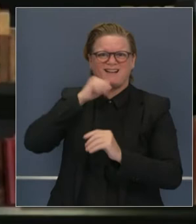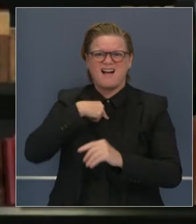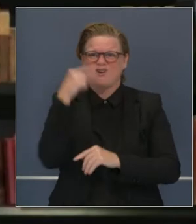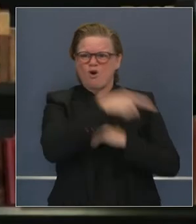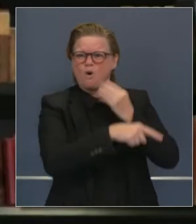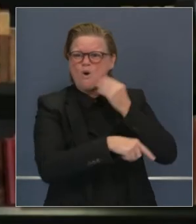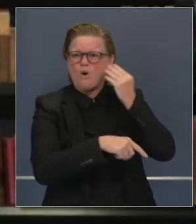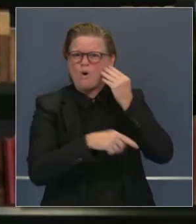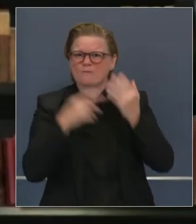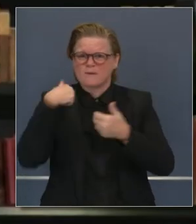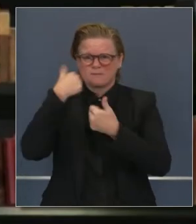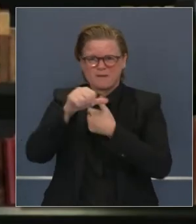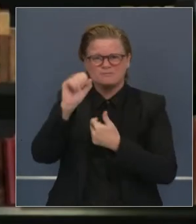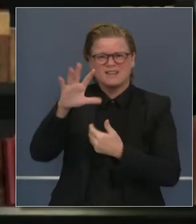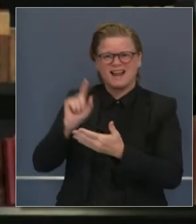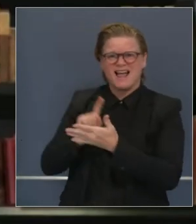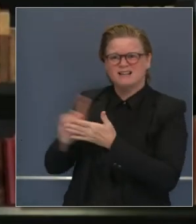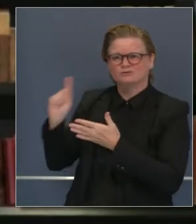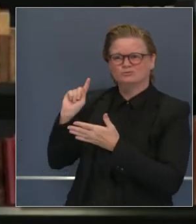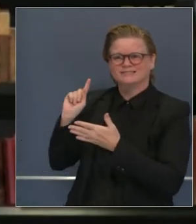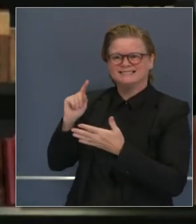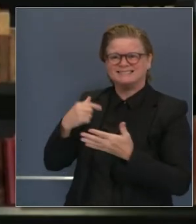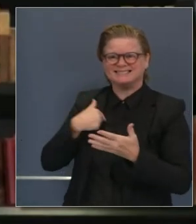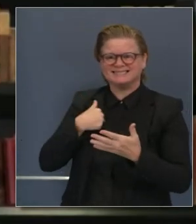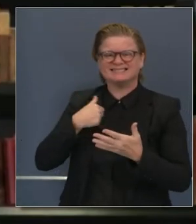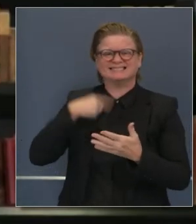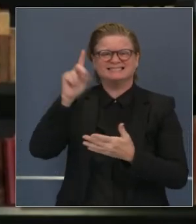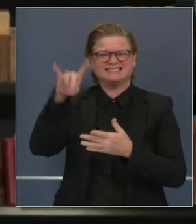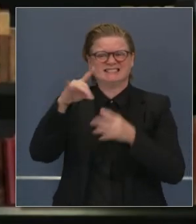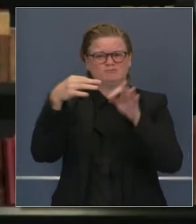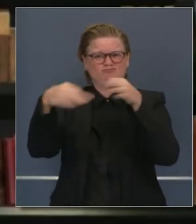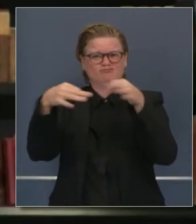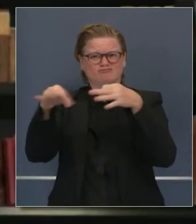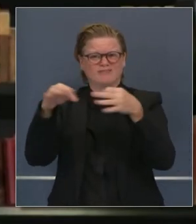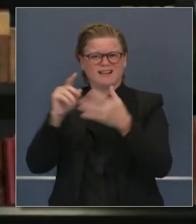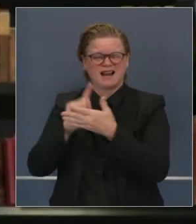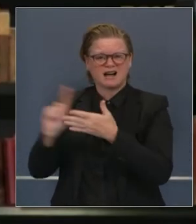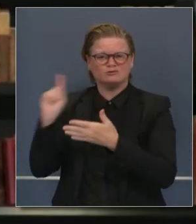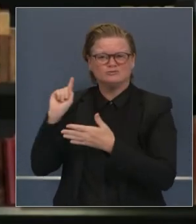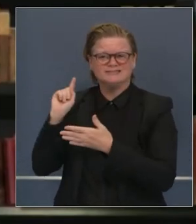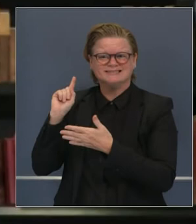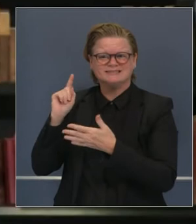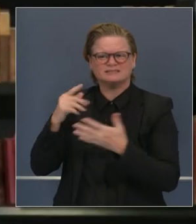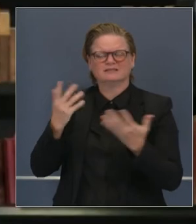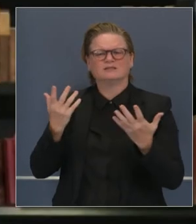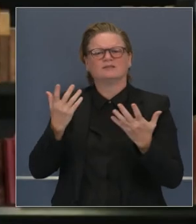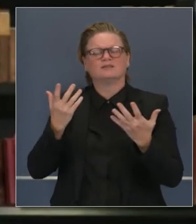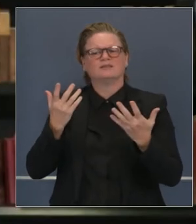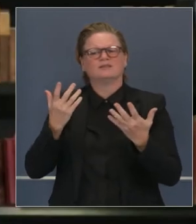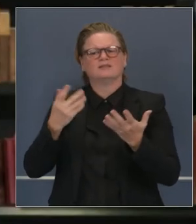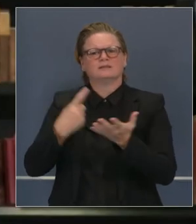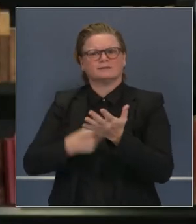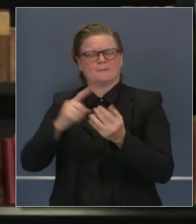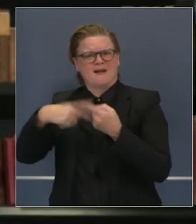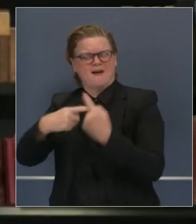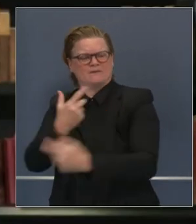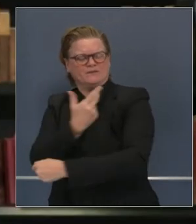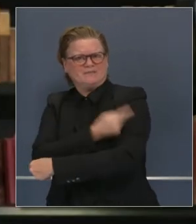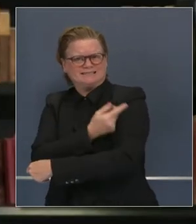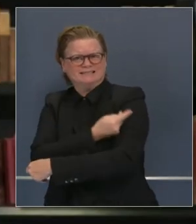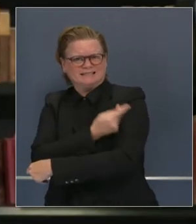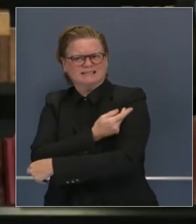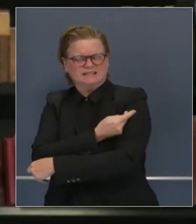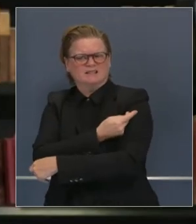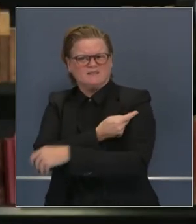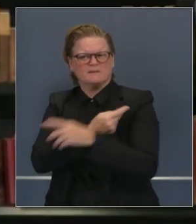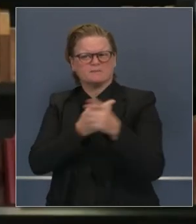pasada les instaba a que vieran la presentación sobre las vacunas específicamente. En esa